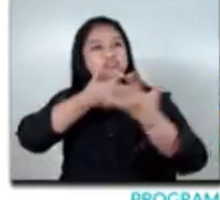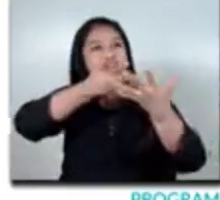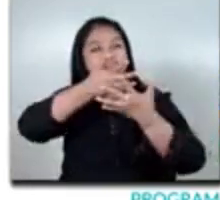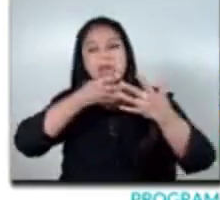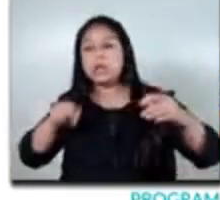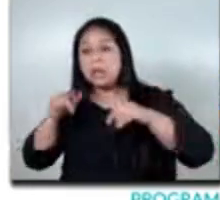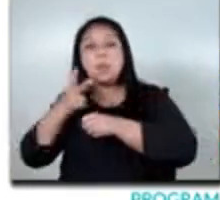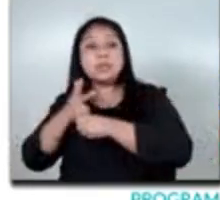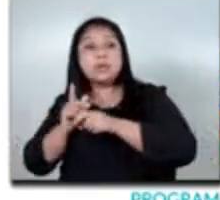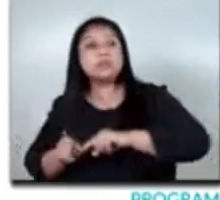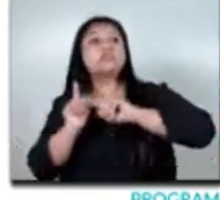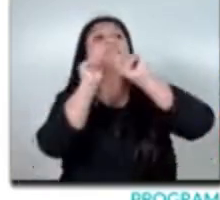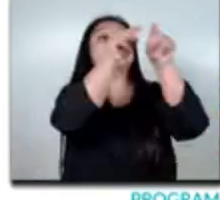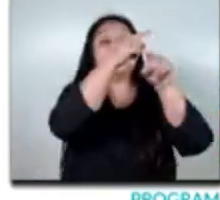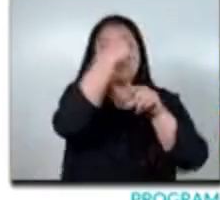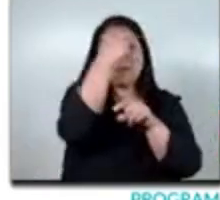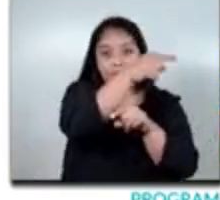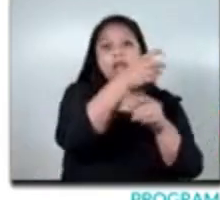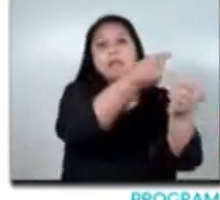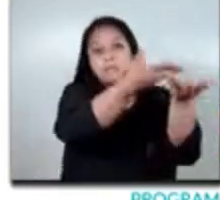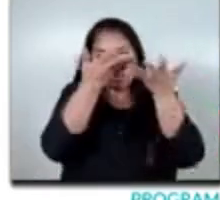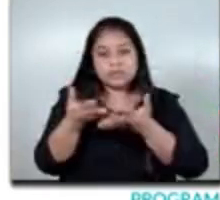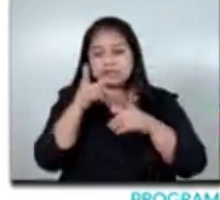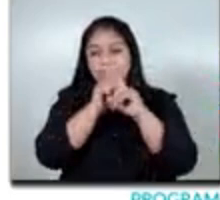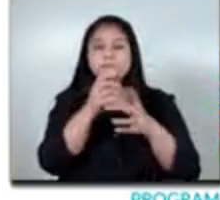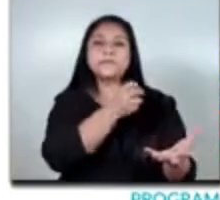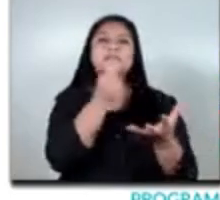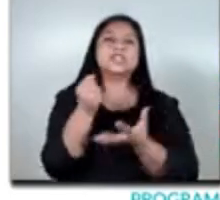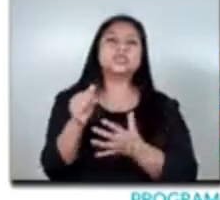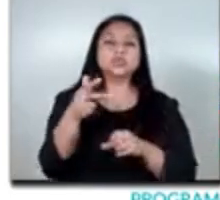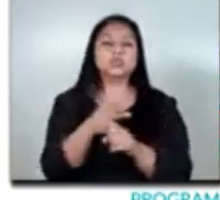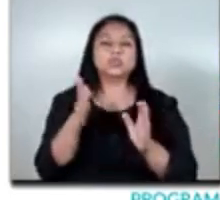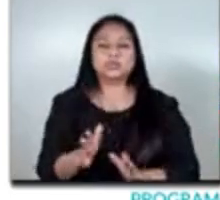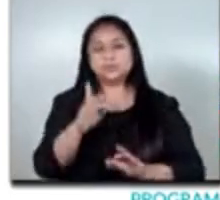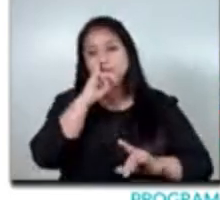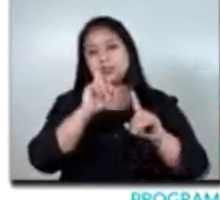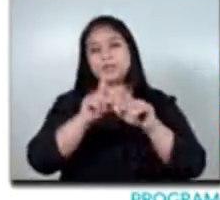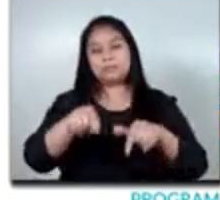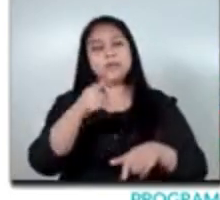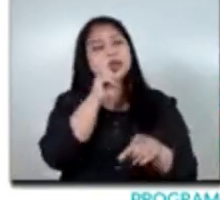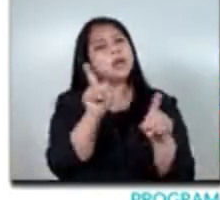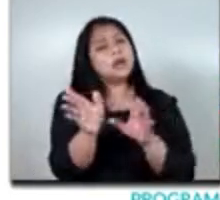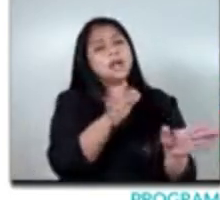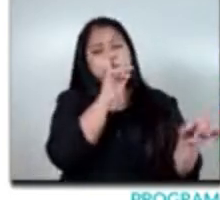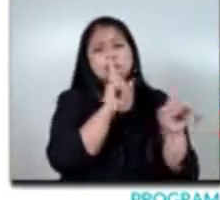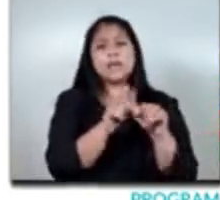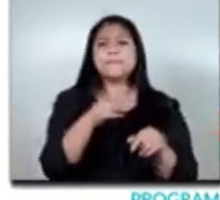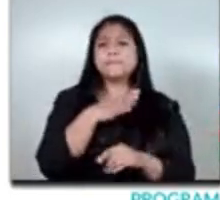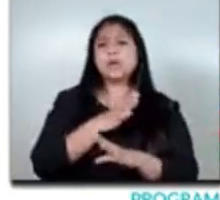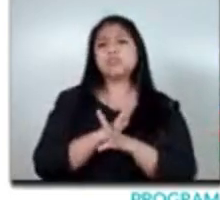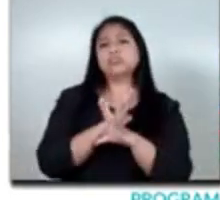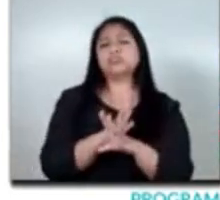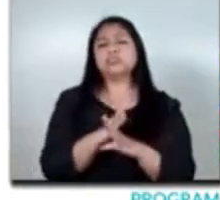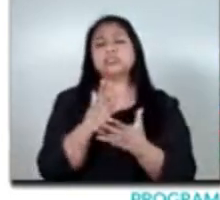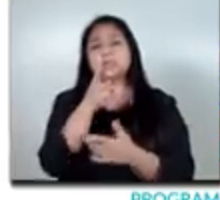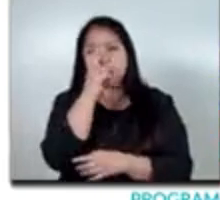quisieran invertir en el programa y en guatemaltecos más importante y a la vez ser también los guardianes de los derechos laborales